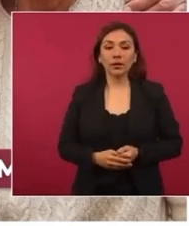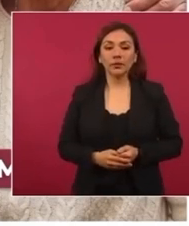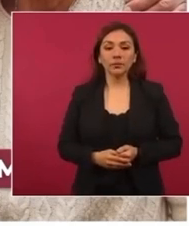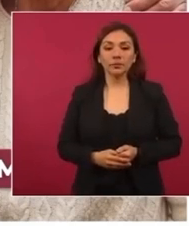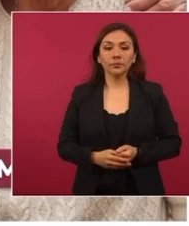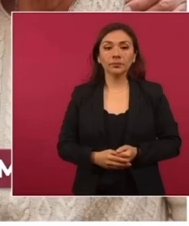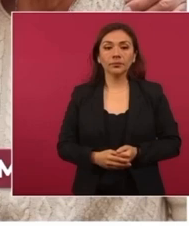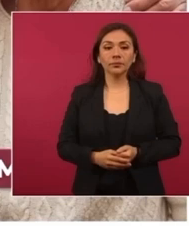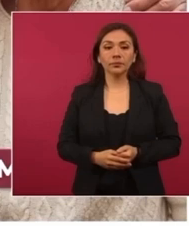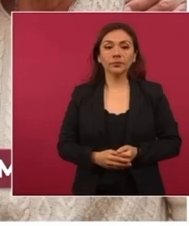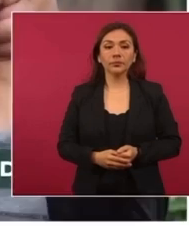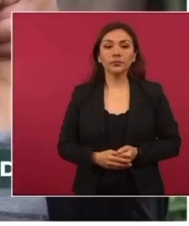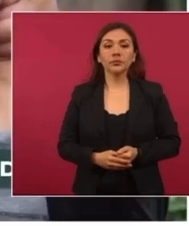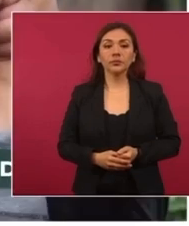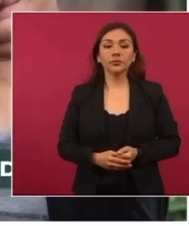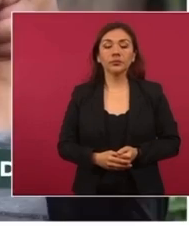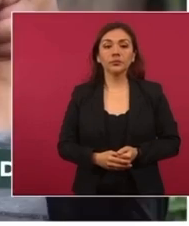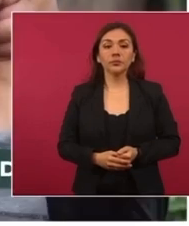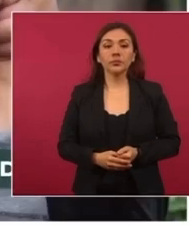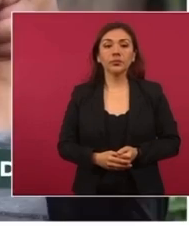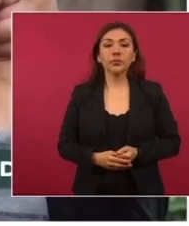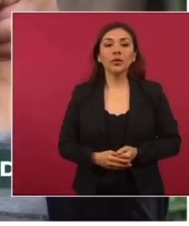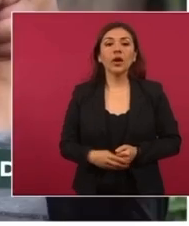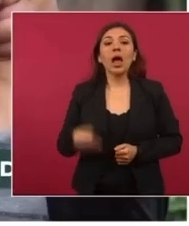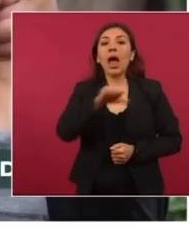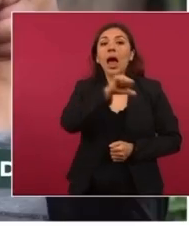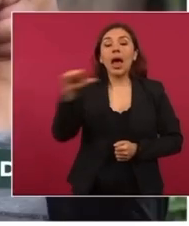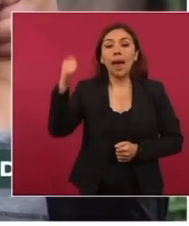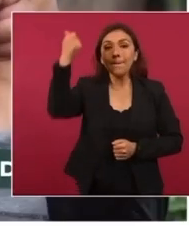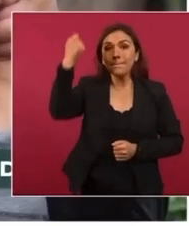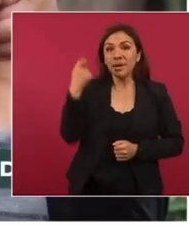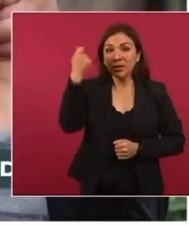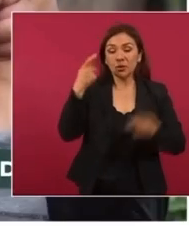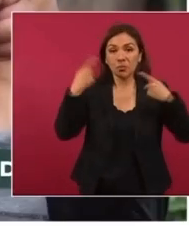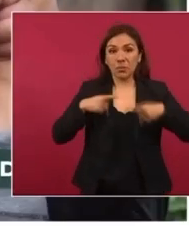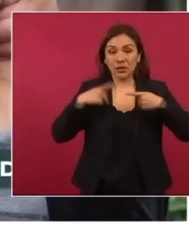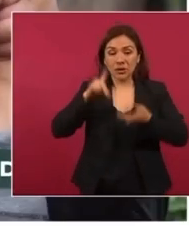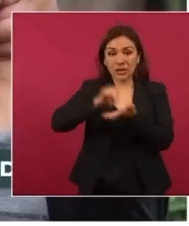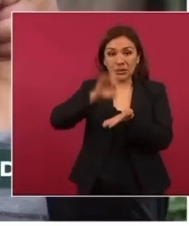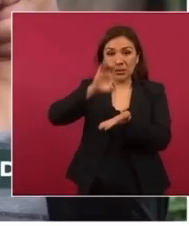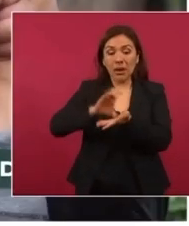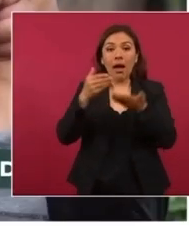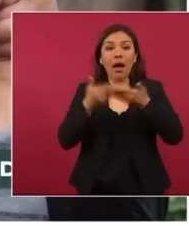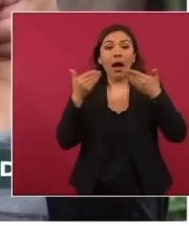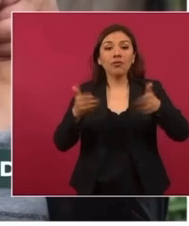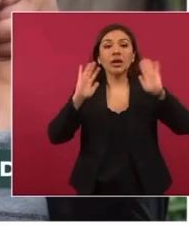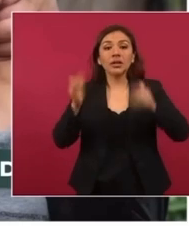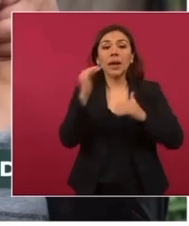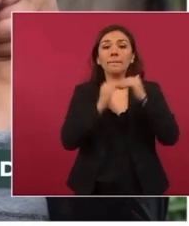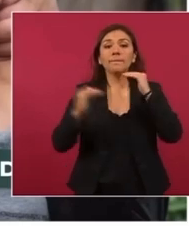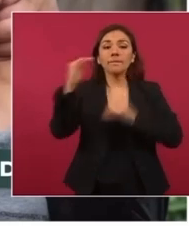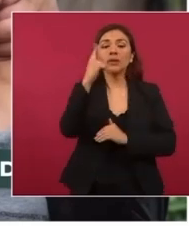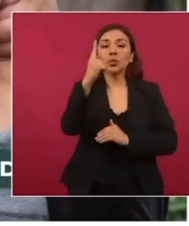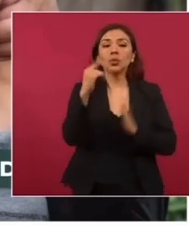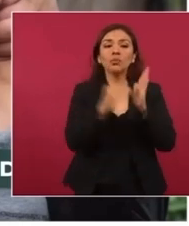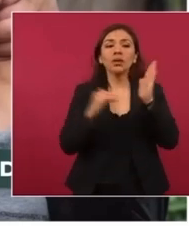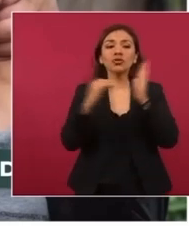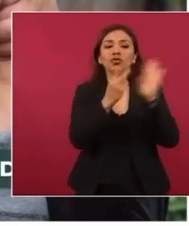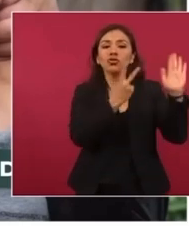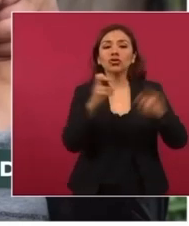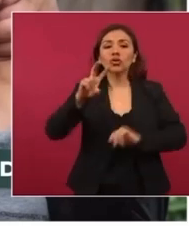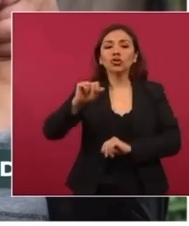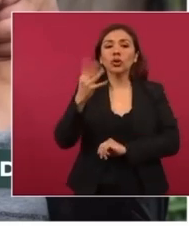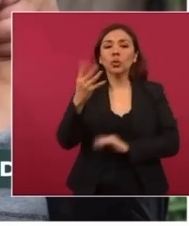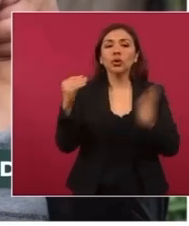En el caso de la pensión para personas con discapacidad, ya llegamos a un millón doscientos ochenta y cuatro